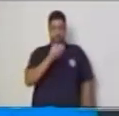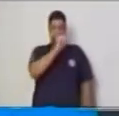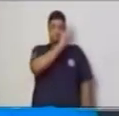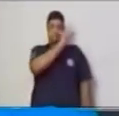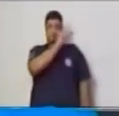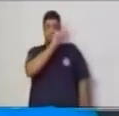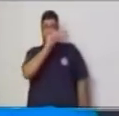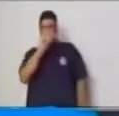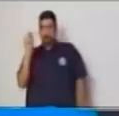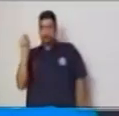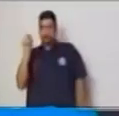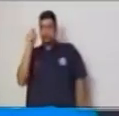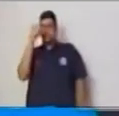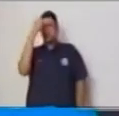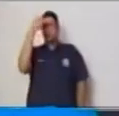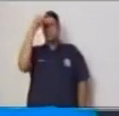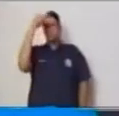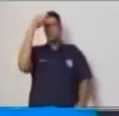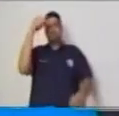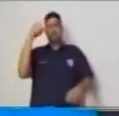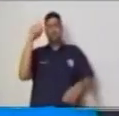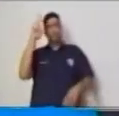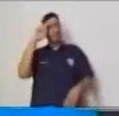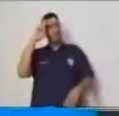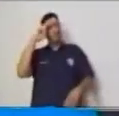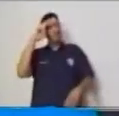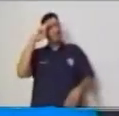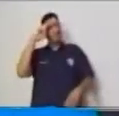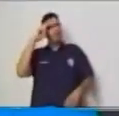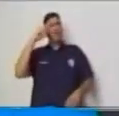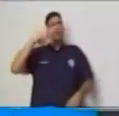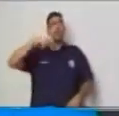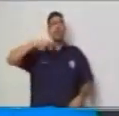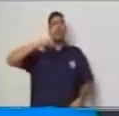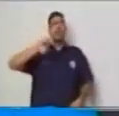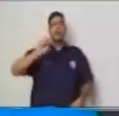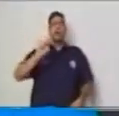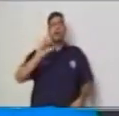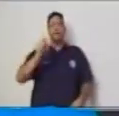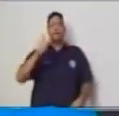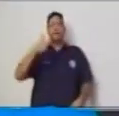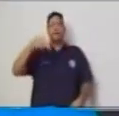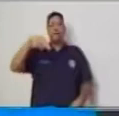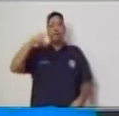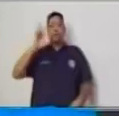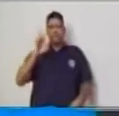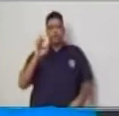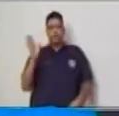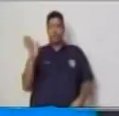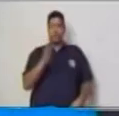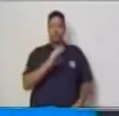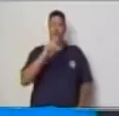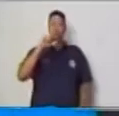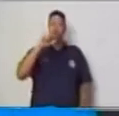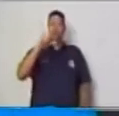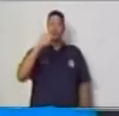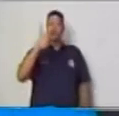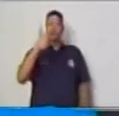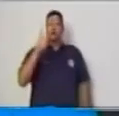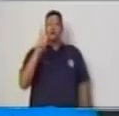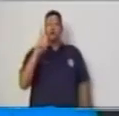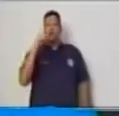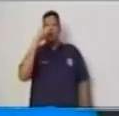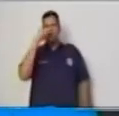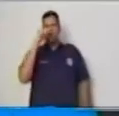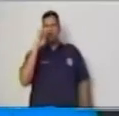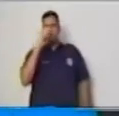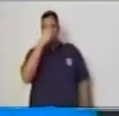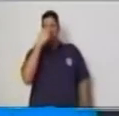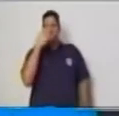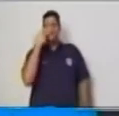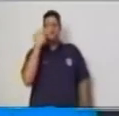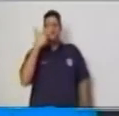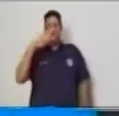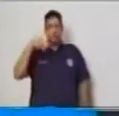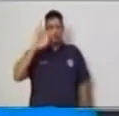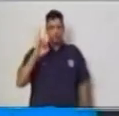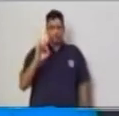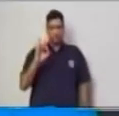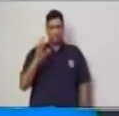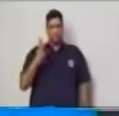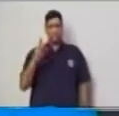¿Recuerdas el trazo del plano cartesiano? En buena hora. Es momento de aplicarlo nuevamente.